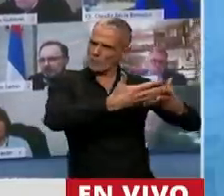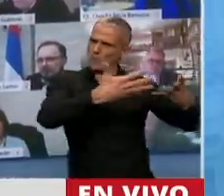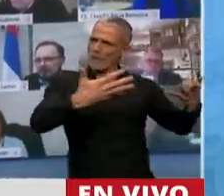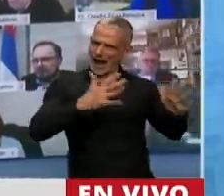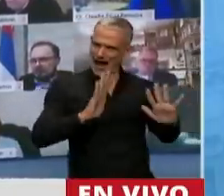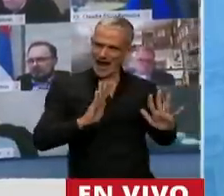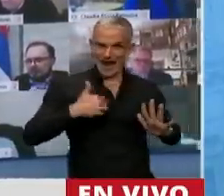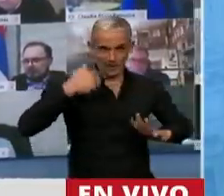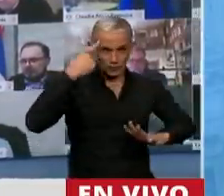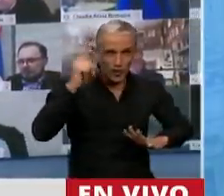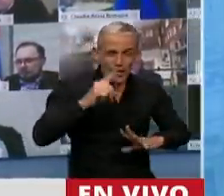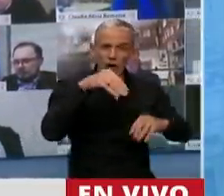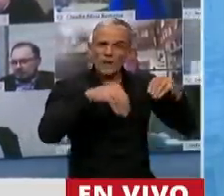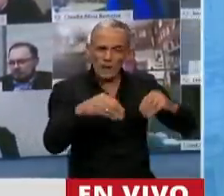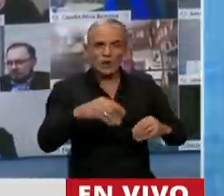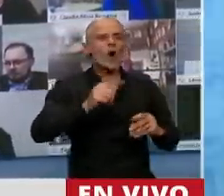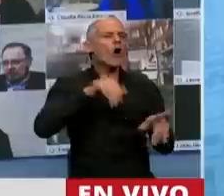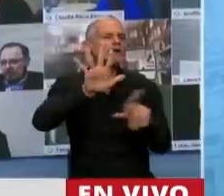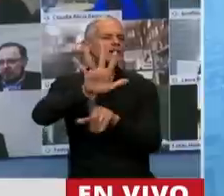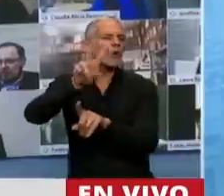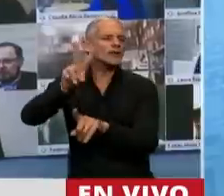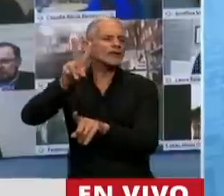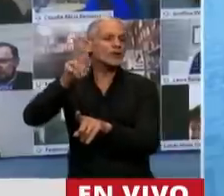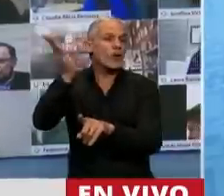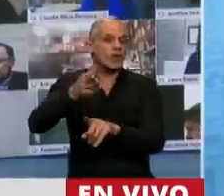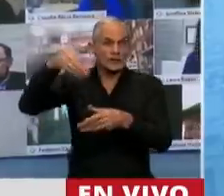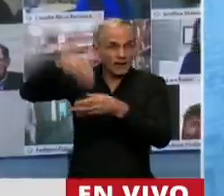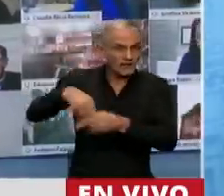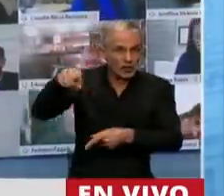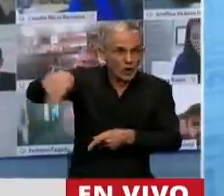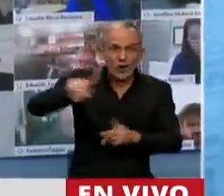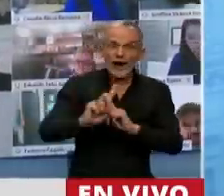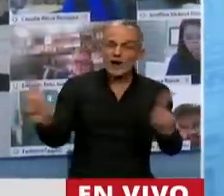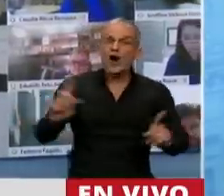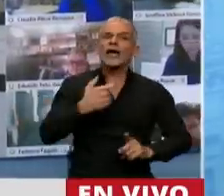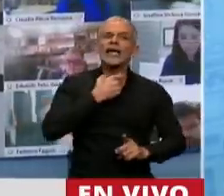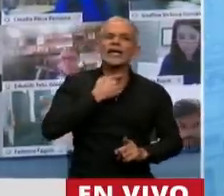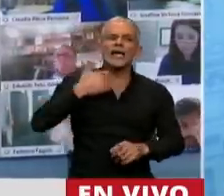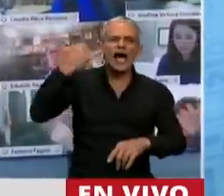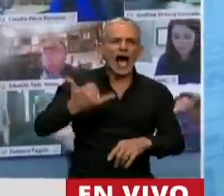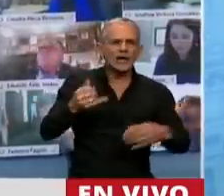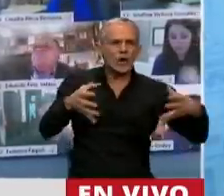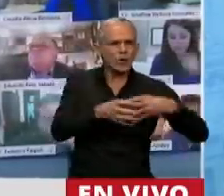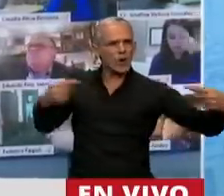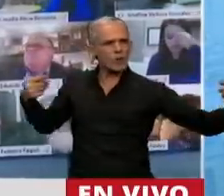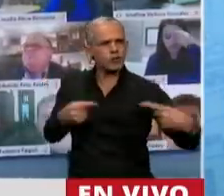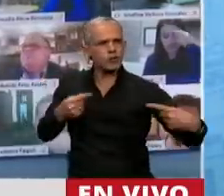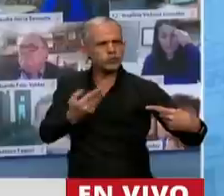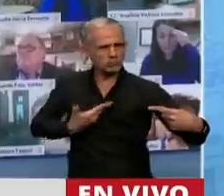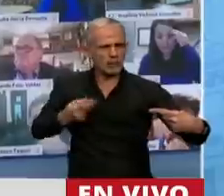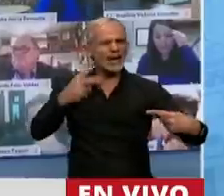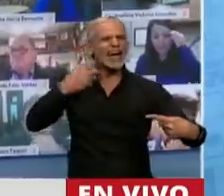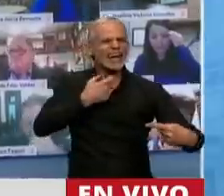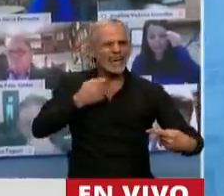amplio? ¿O por decirlo de otra manera al 52% que no lo votó a ustedes y que quiere que haya una oposición y que haya un